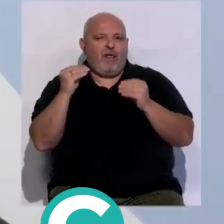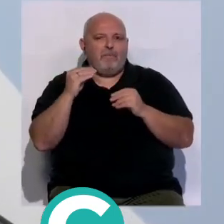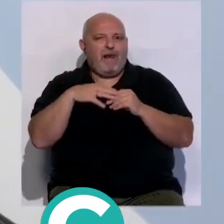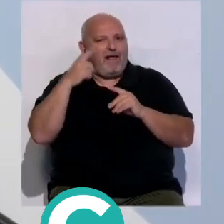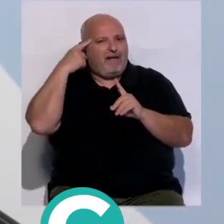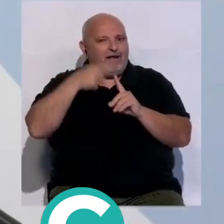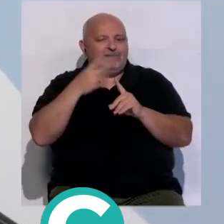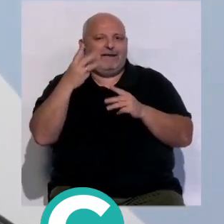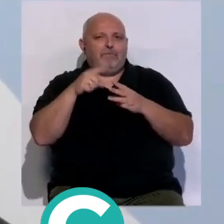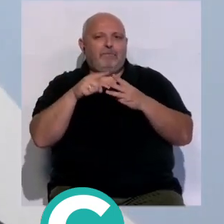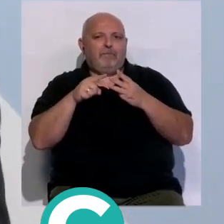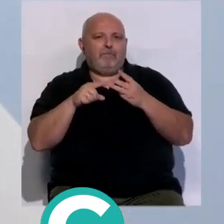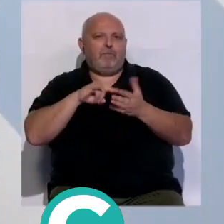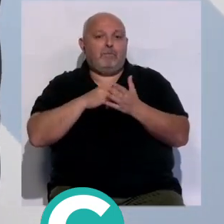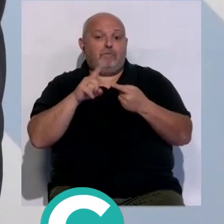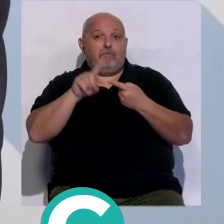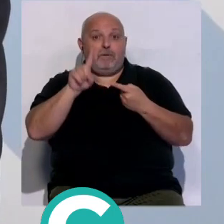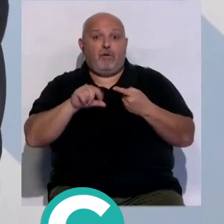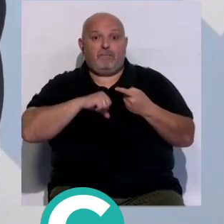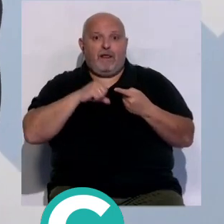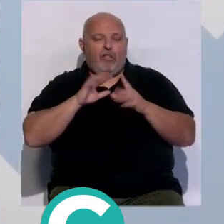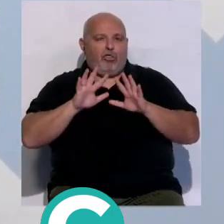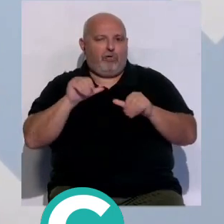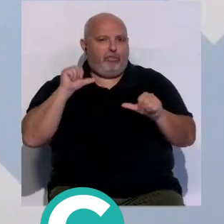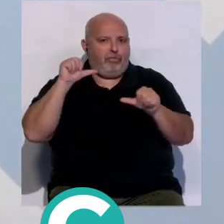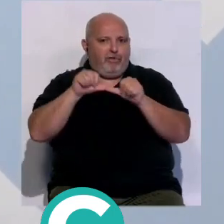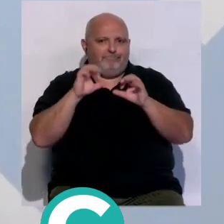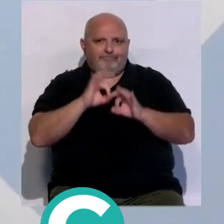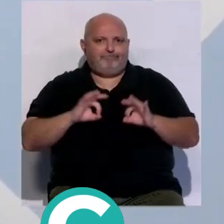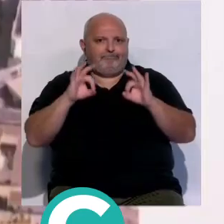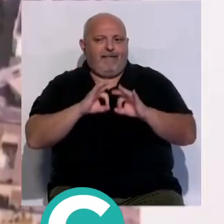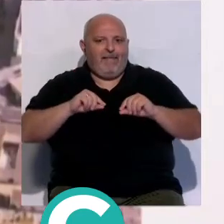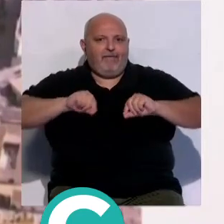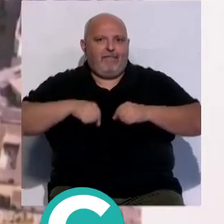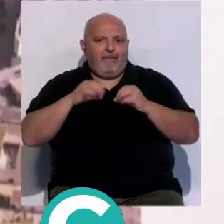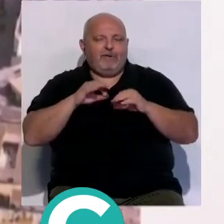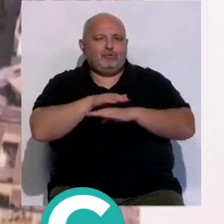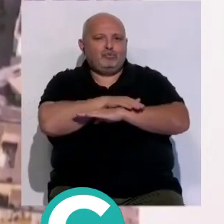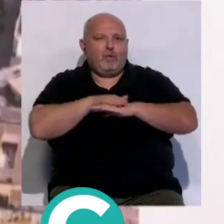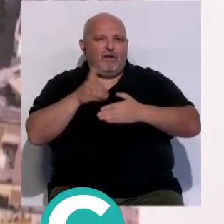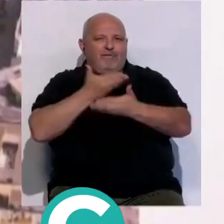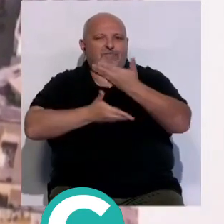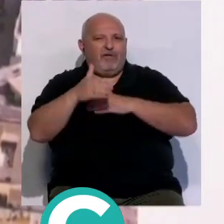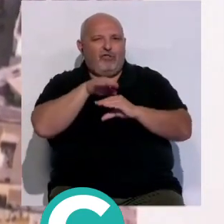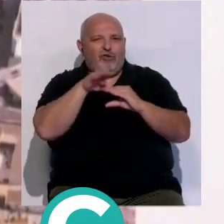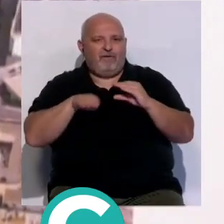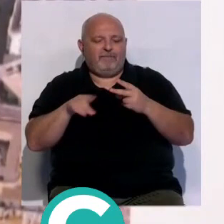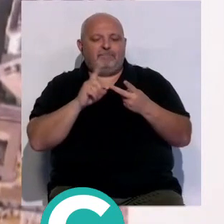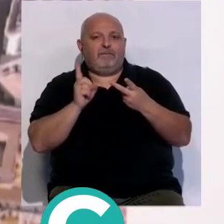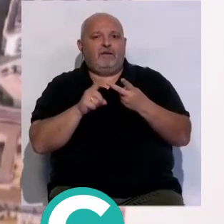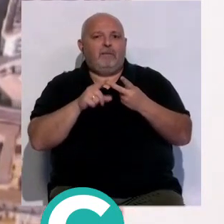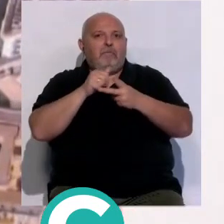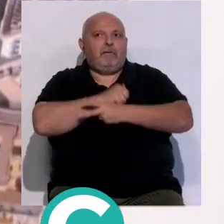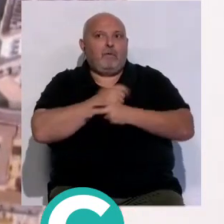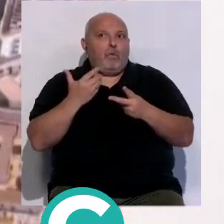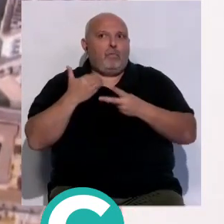Autonómico en tres proyectos empezando por el nuevo hospital para el que aún no se ha firmado el convenio del suelo con la zona franca la segunda tarea